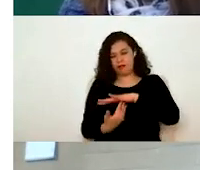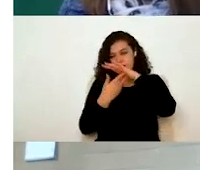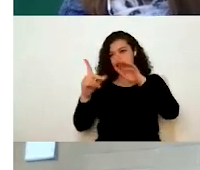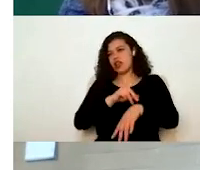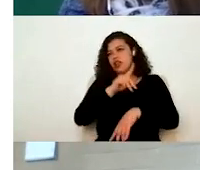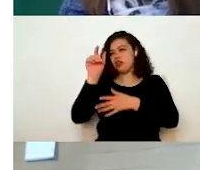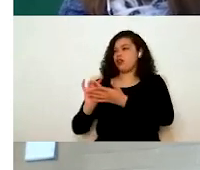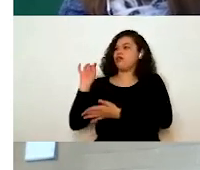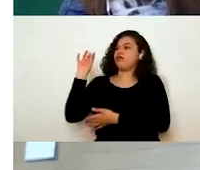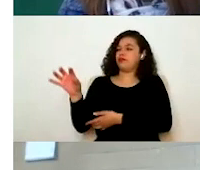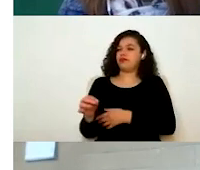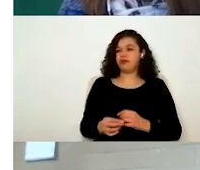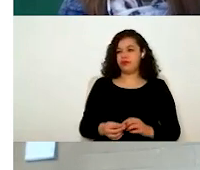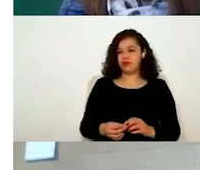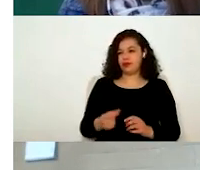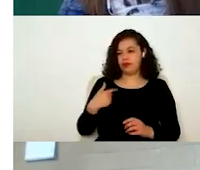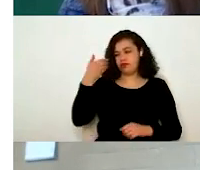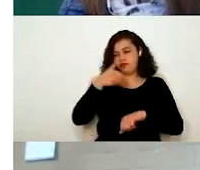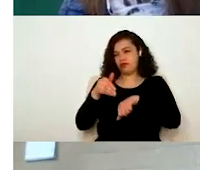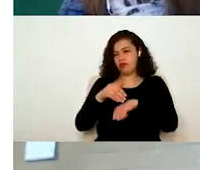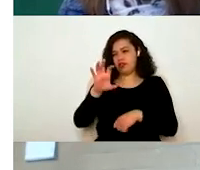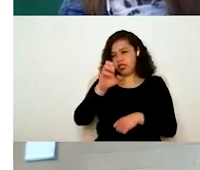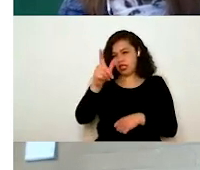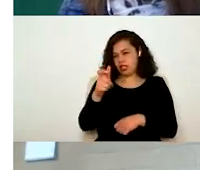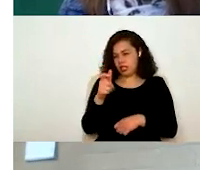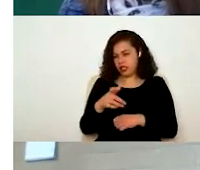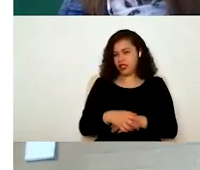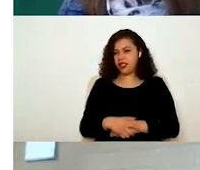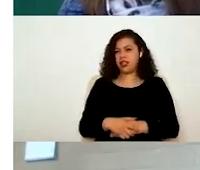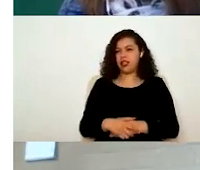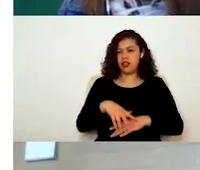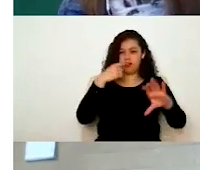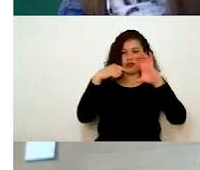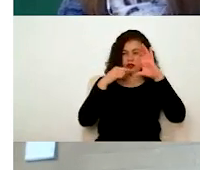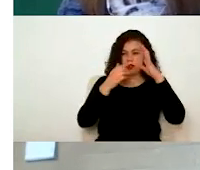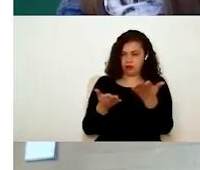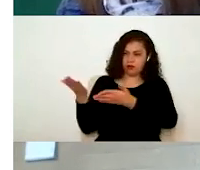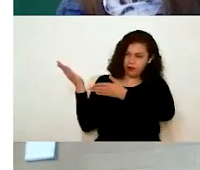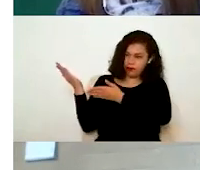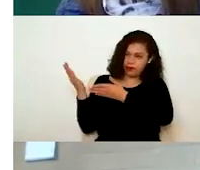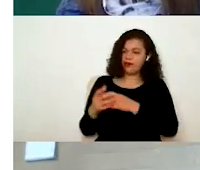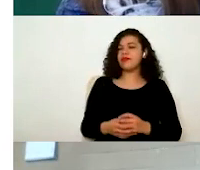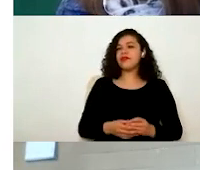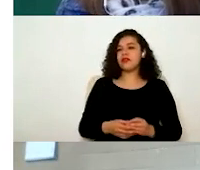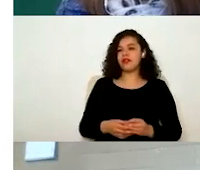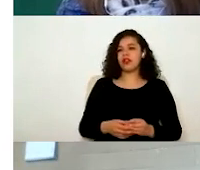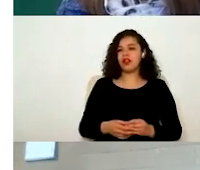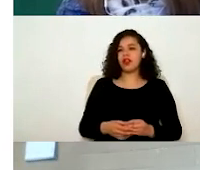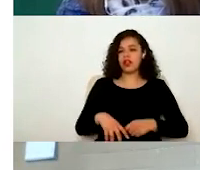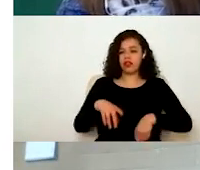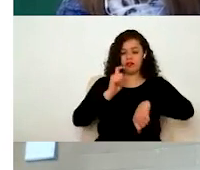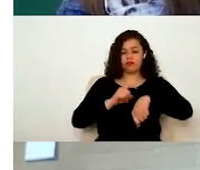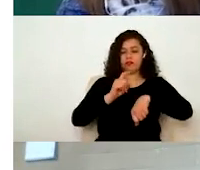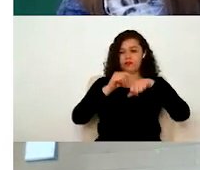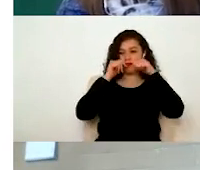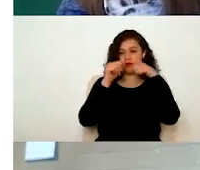es el que les comentaba, la extensión. El correo electrónico, aquí se los dejo. Y bueno, el horario de atención de